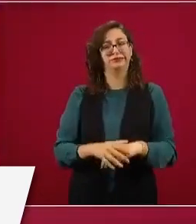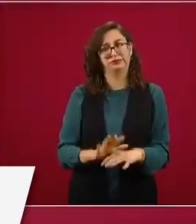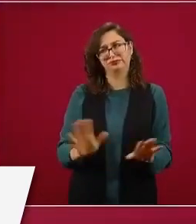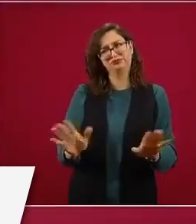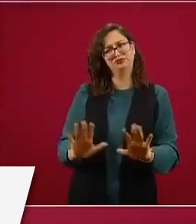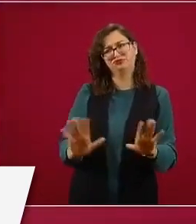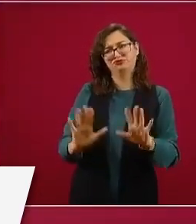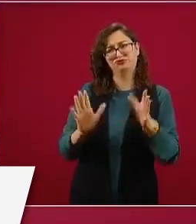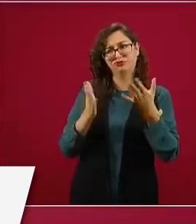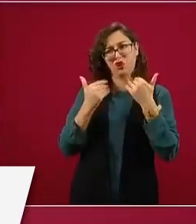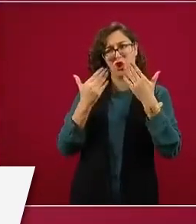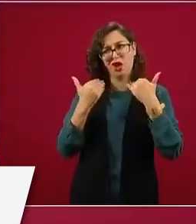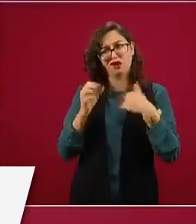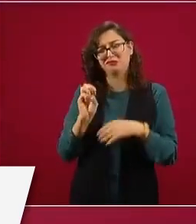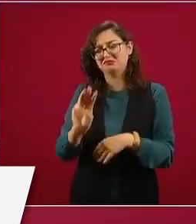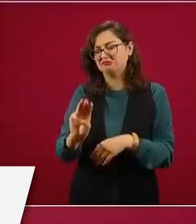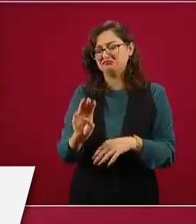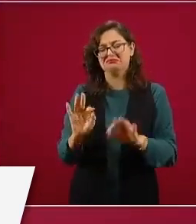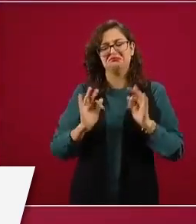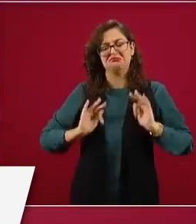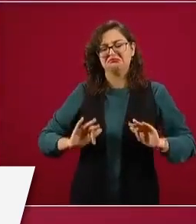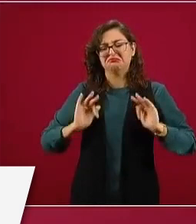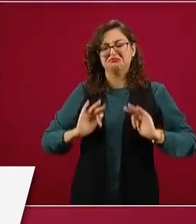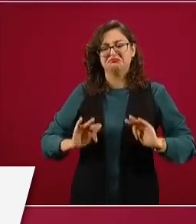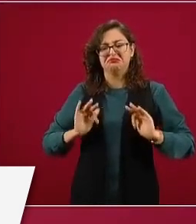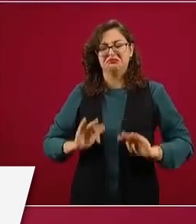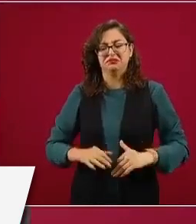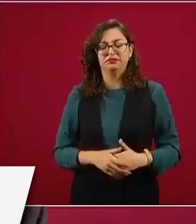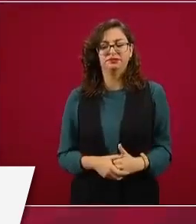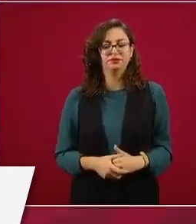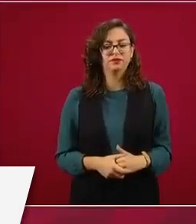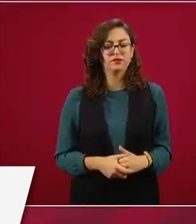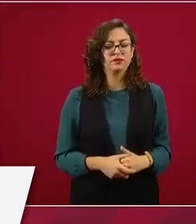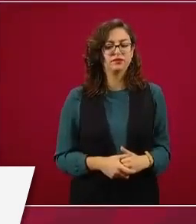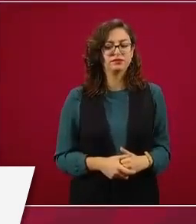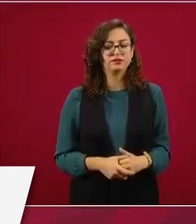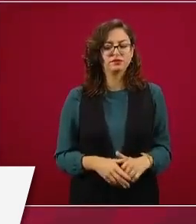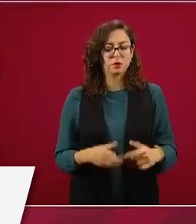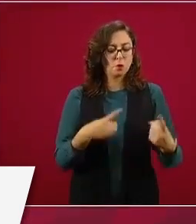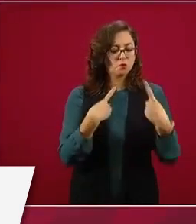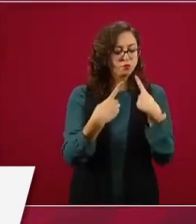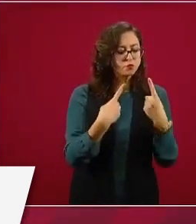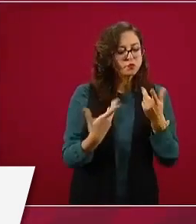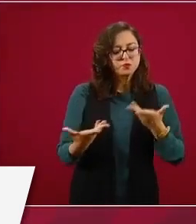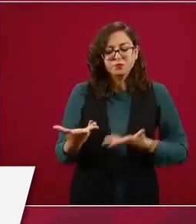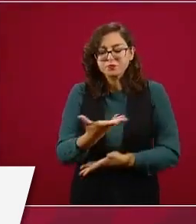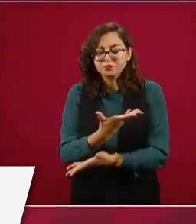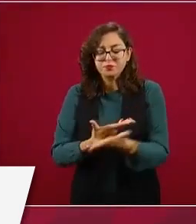no va a ser así, es un diálogo constructivo.